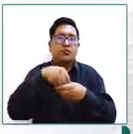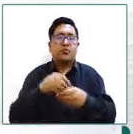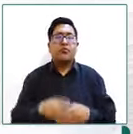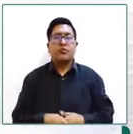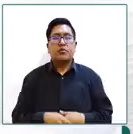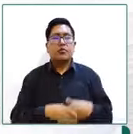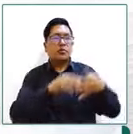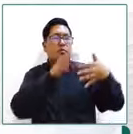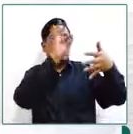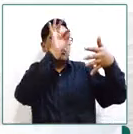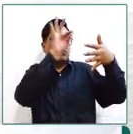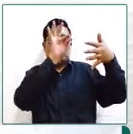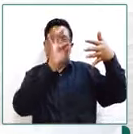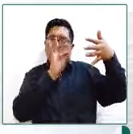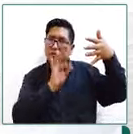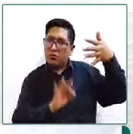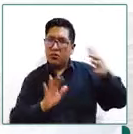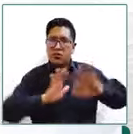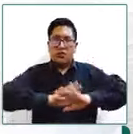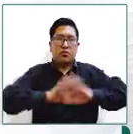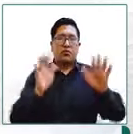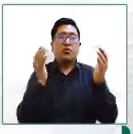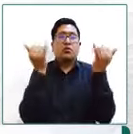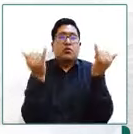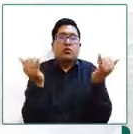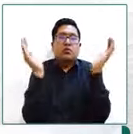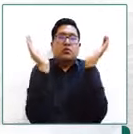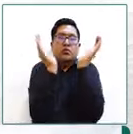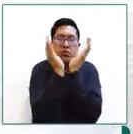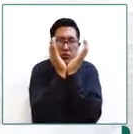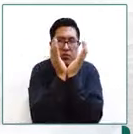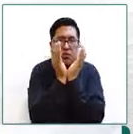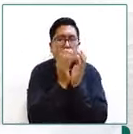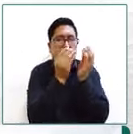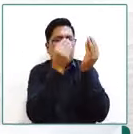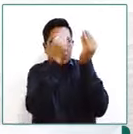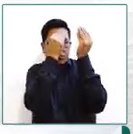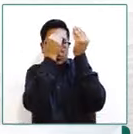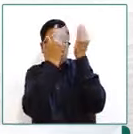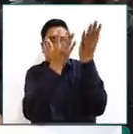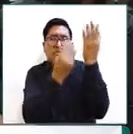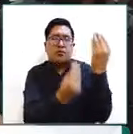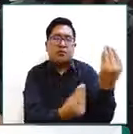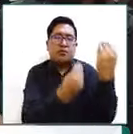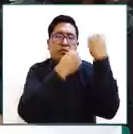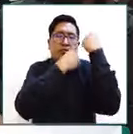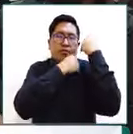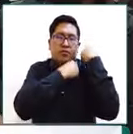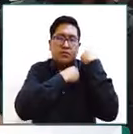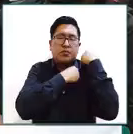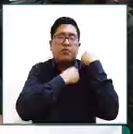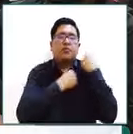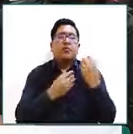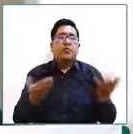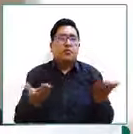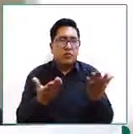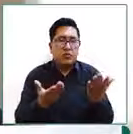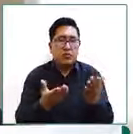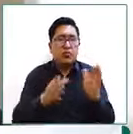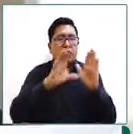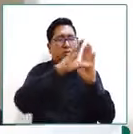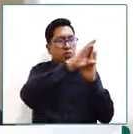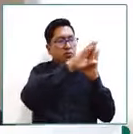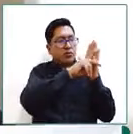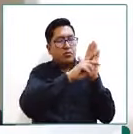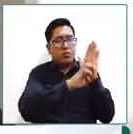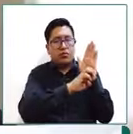elementos nosotros como defensoría del pueblo en el marco de las competencias establecidas en la